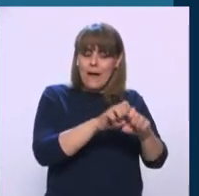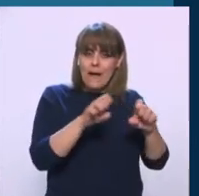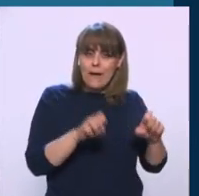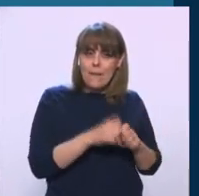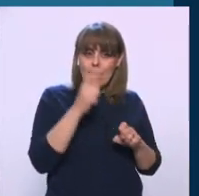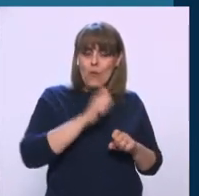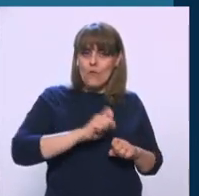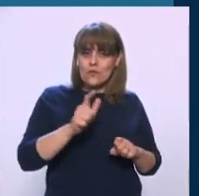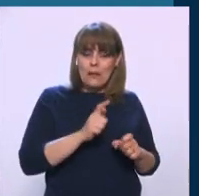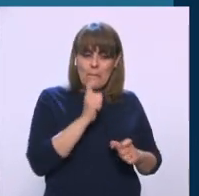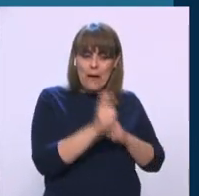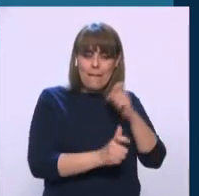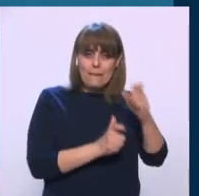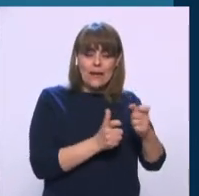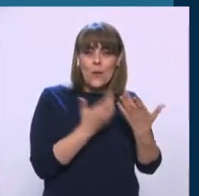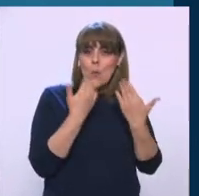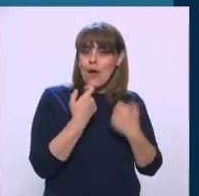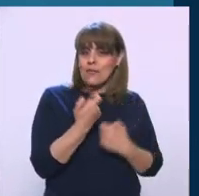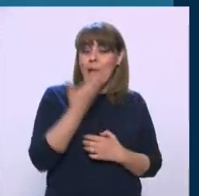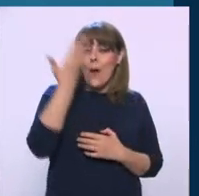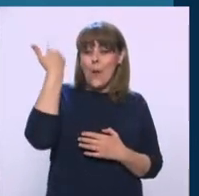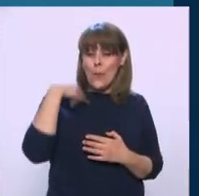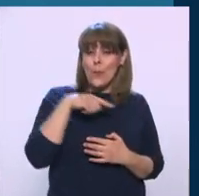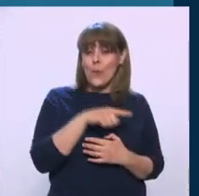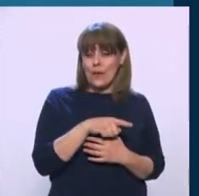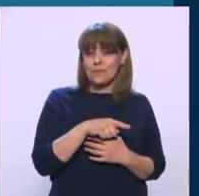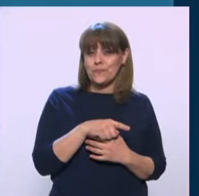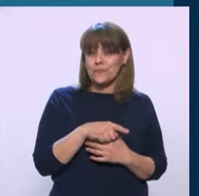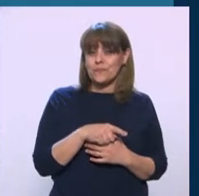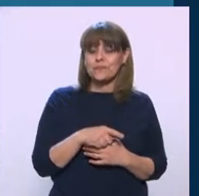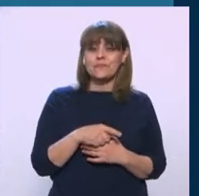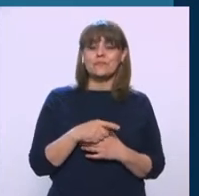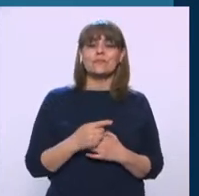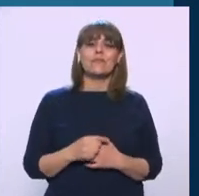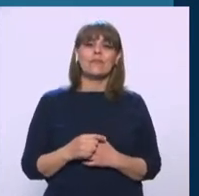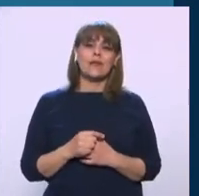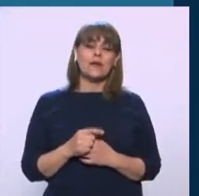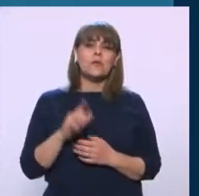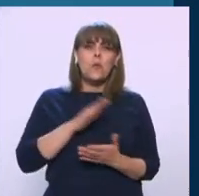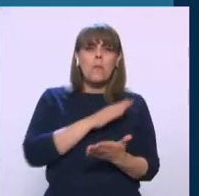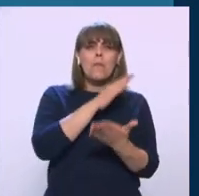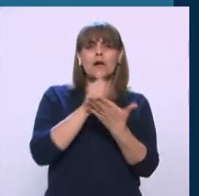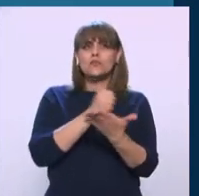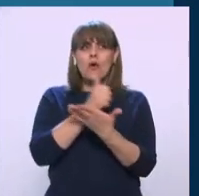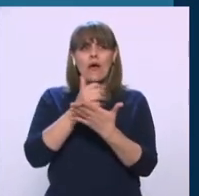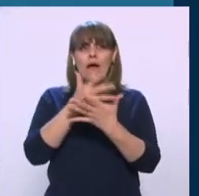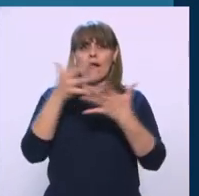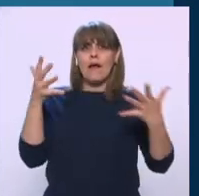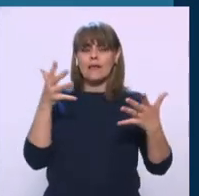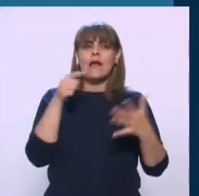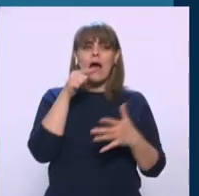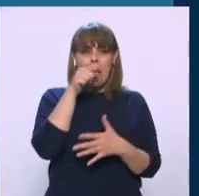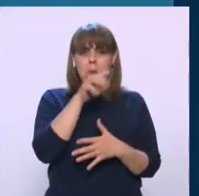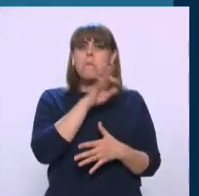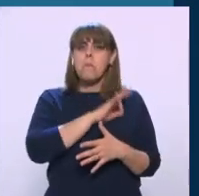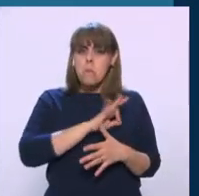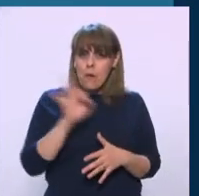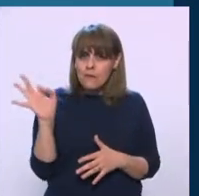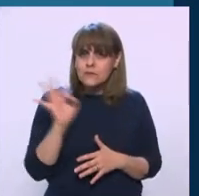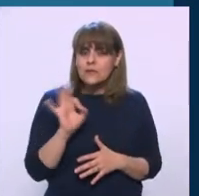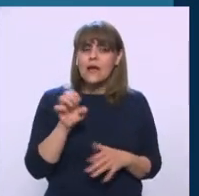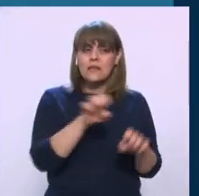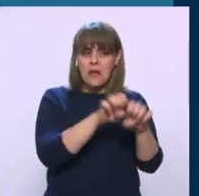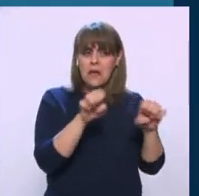profesional. O sea, te vas a las grandes ciudades y, ok, ahí sí, pero ya hay